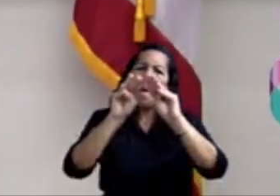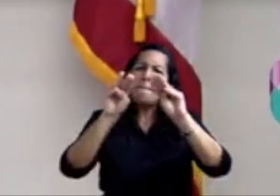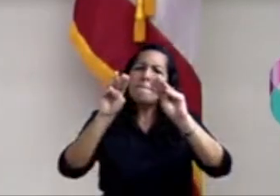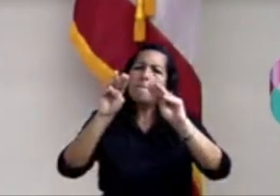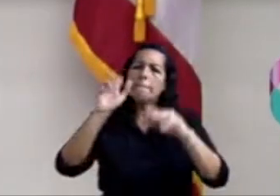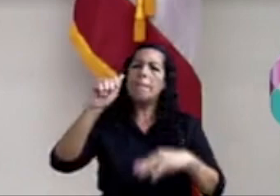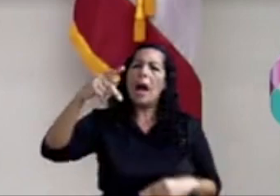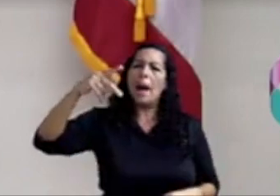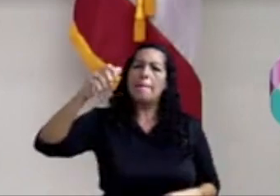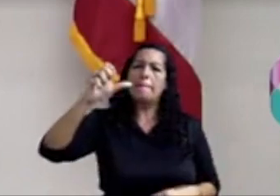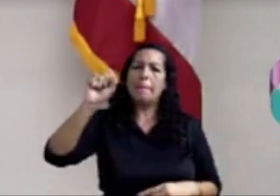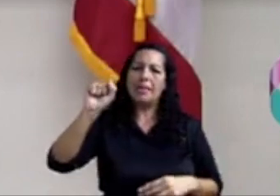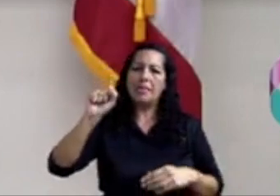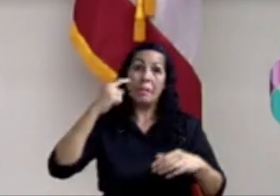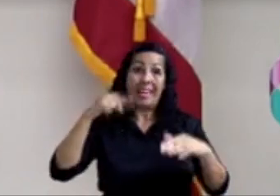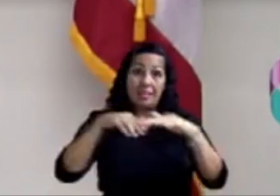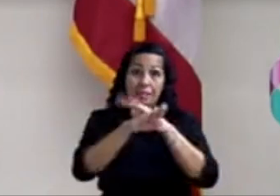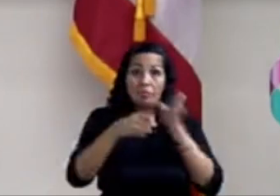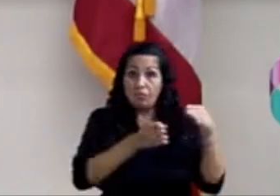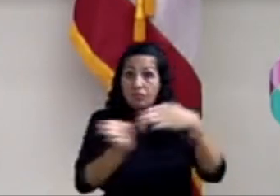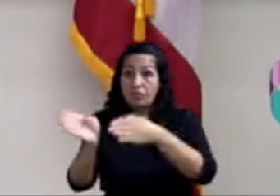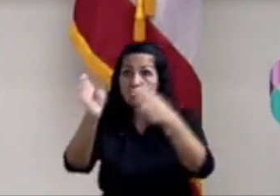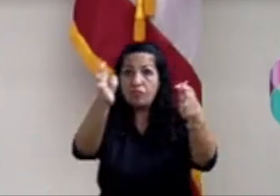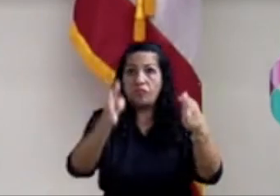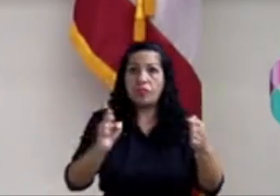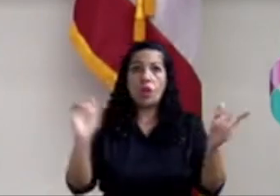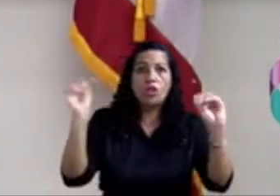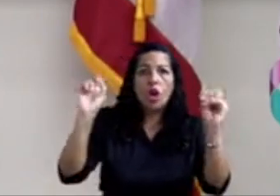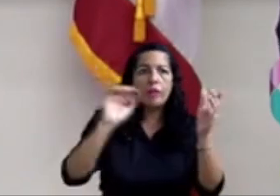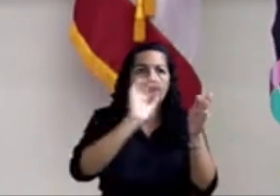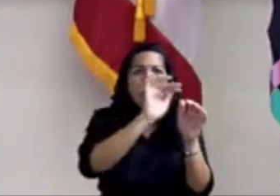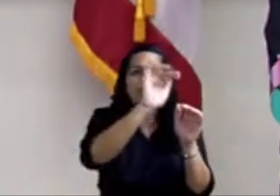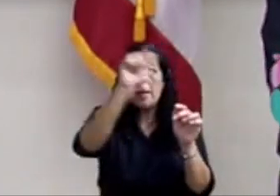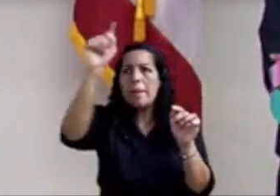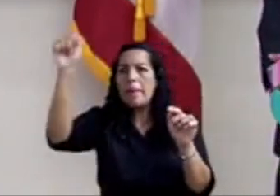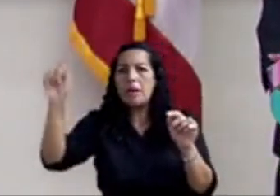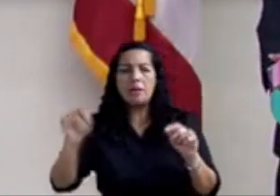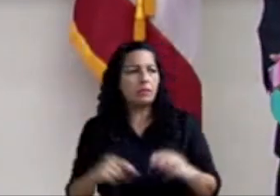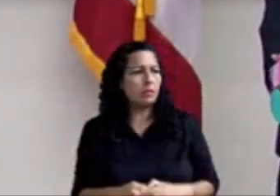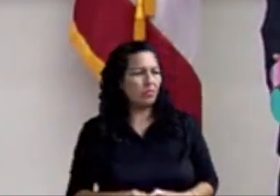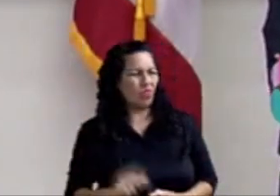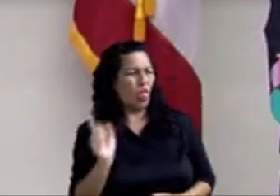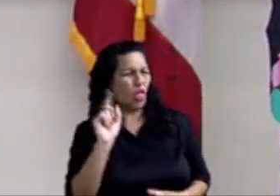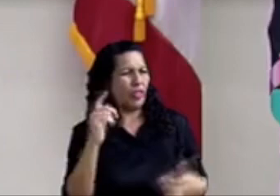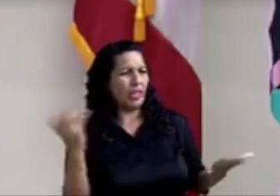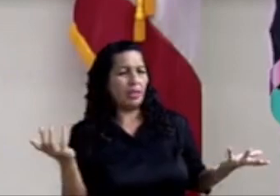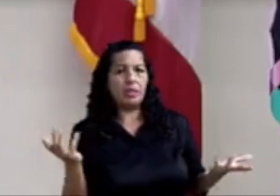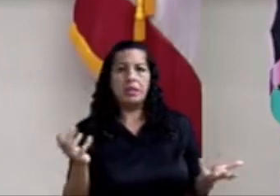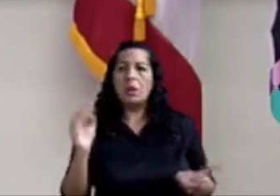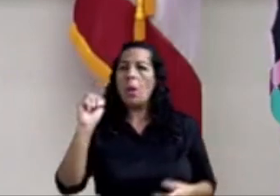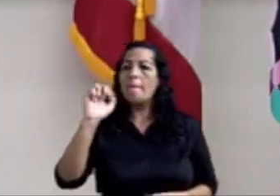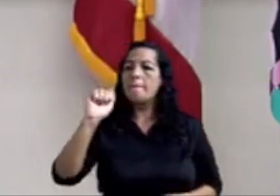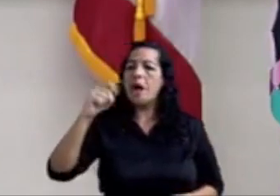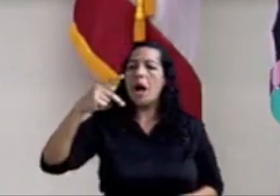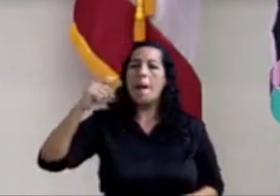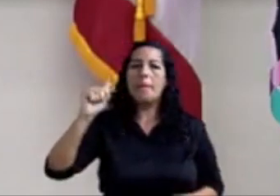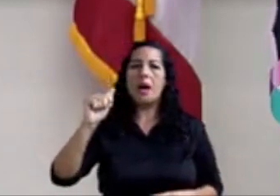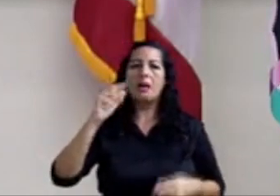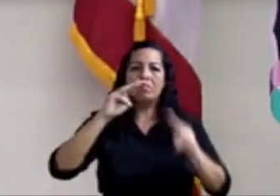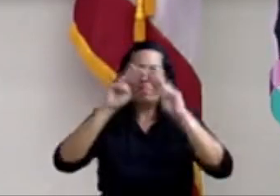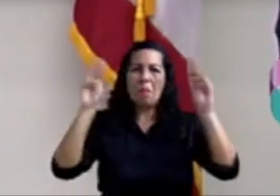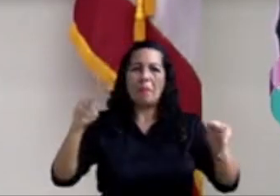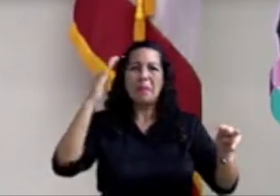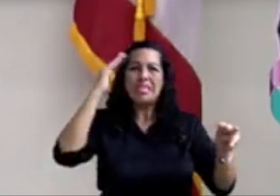de carretera de acceso? ¿Dónde están qué, tú dices? Los mapas. Porque un problema que